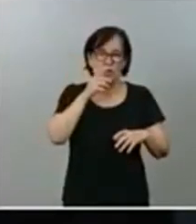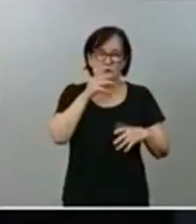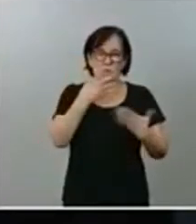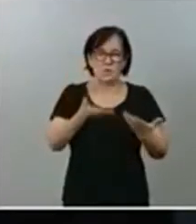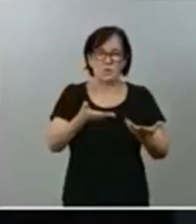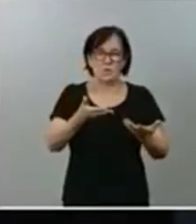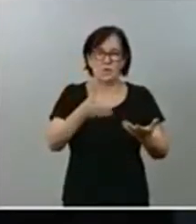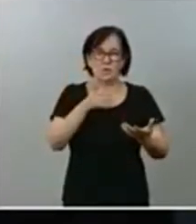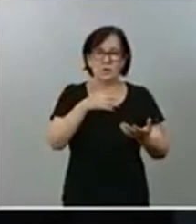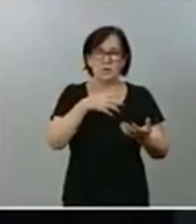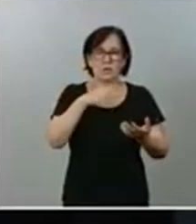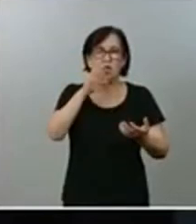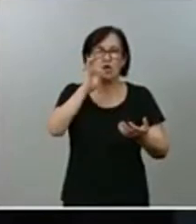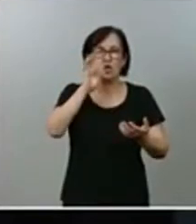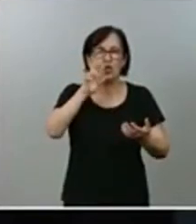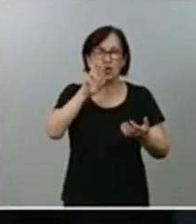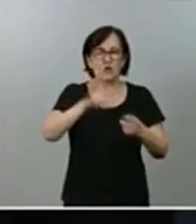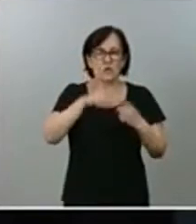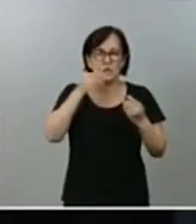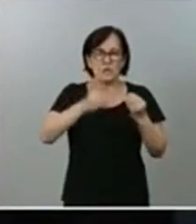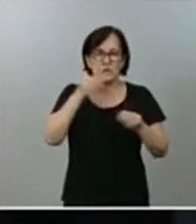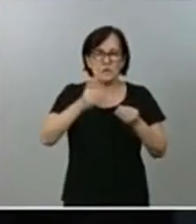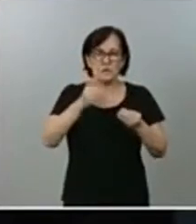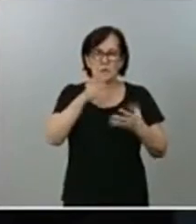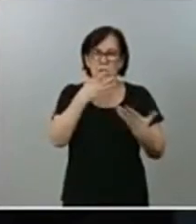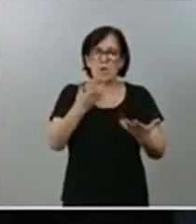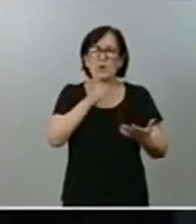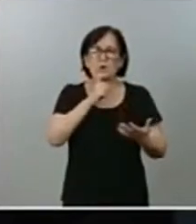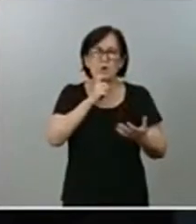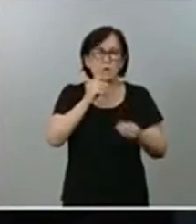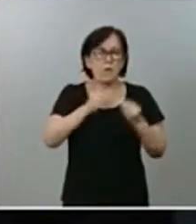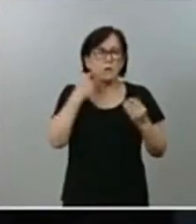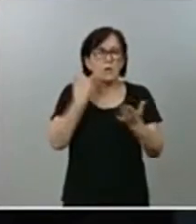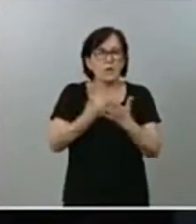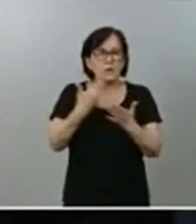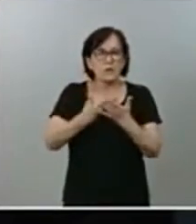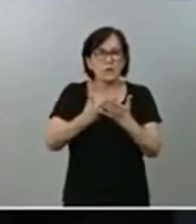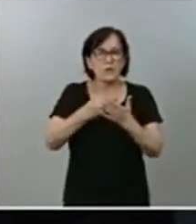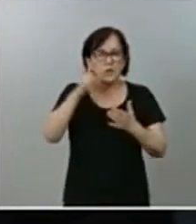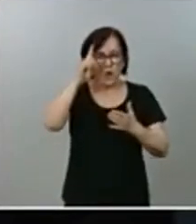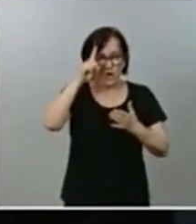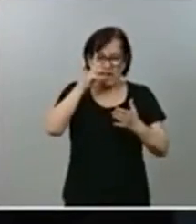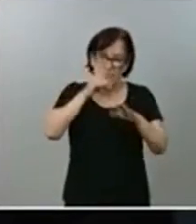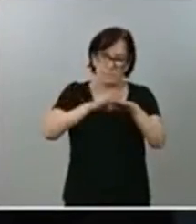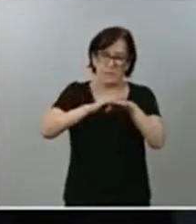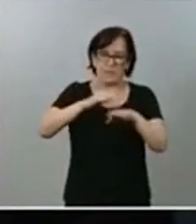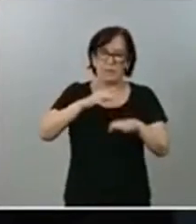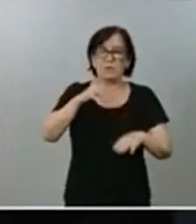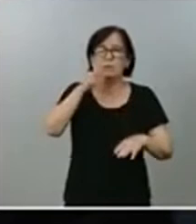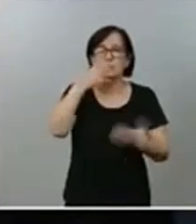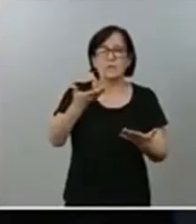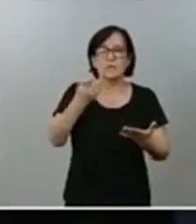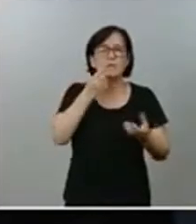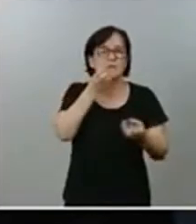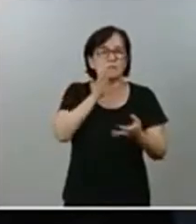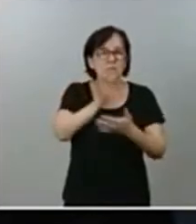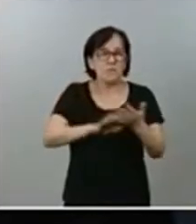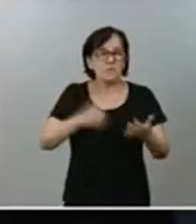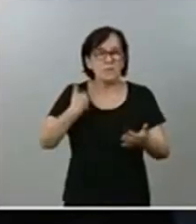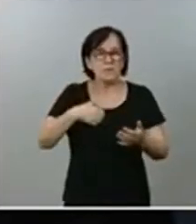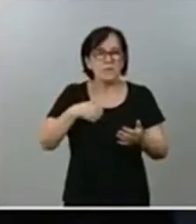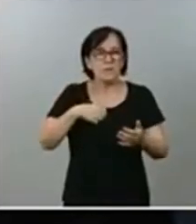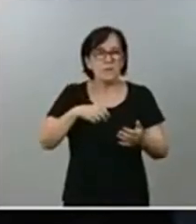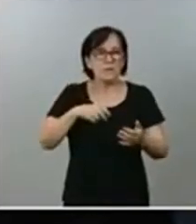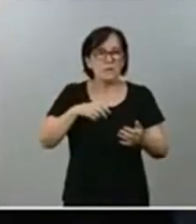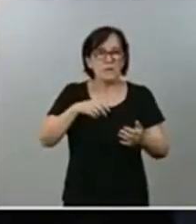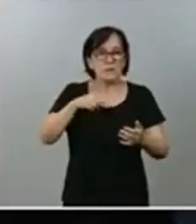preguntar cuándo y cómo ha tenido conocimiento el Gobierno de esta información, si han hablado con el señor Torrent